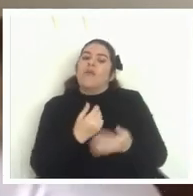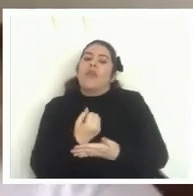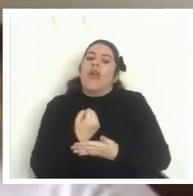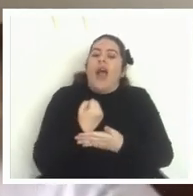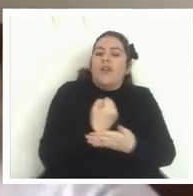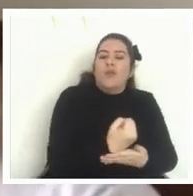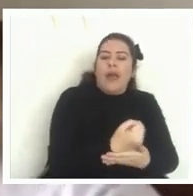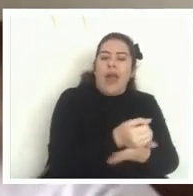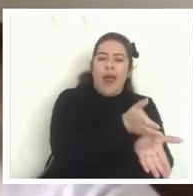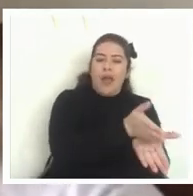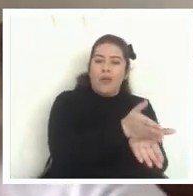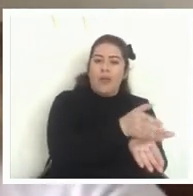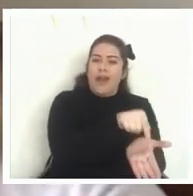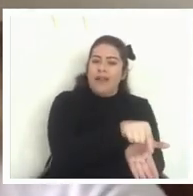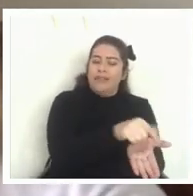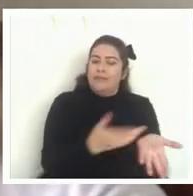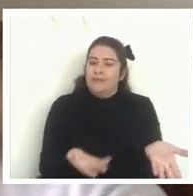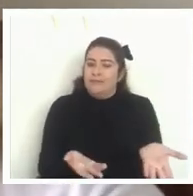pero también